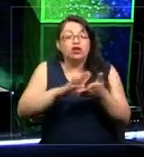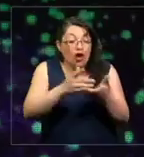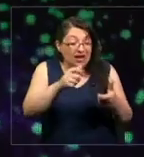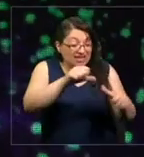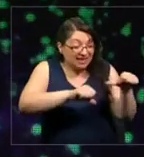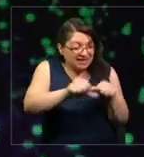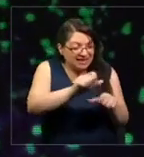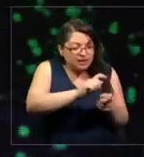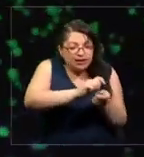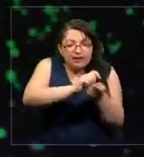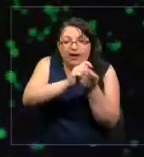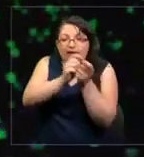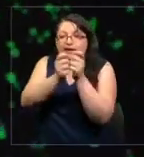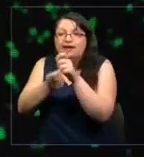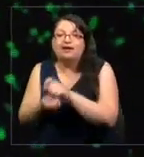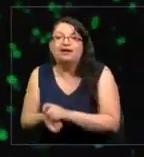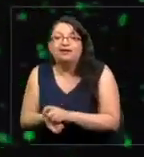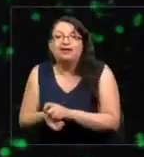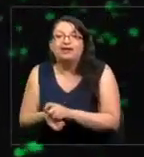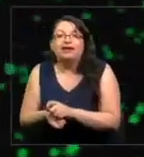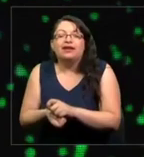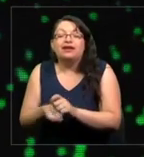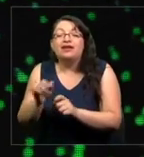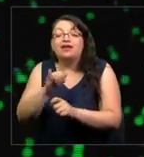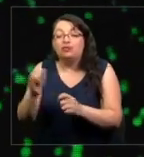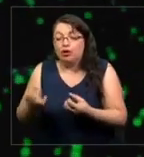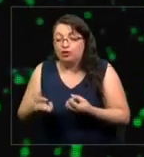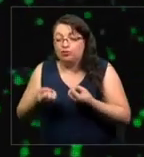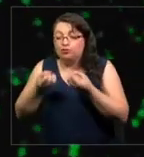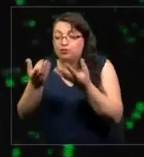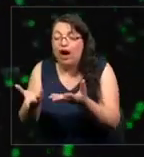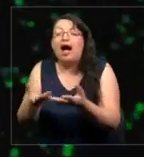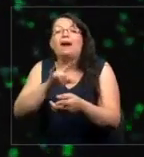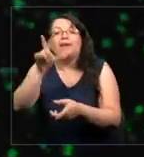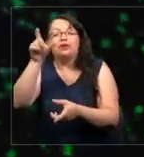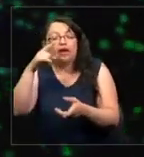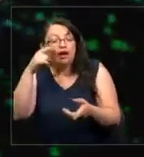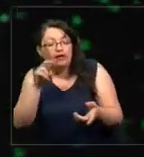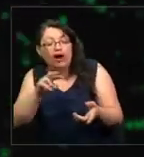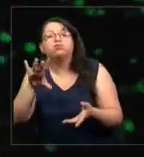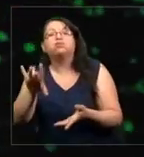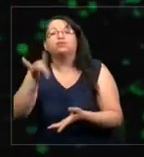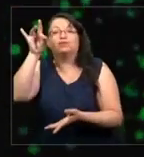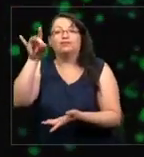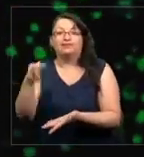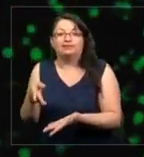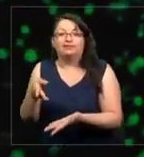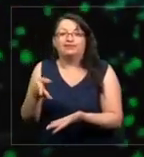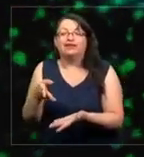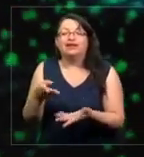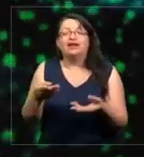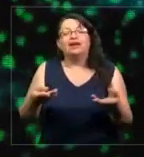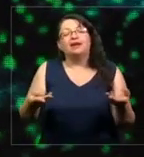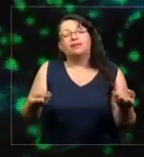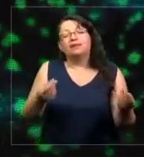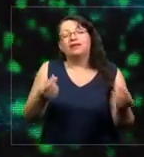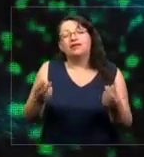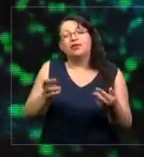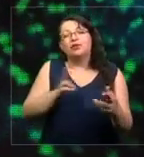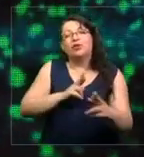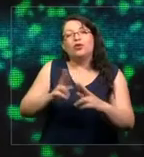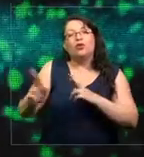ciencia y que después aparece en la toma de decisiones. Una relación